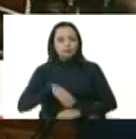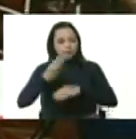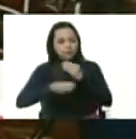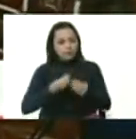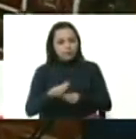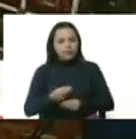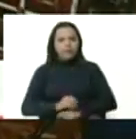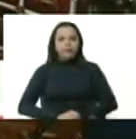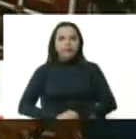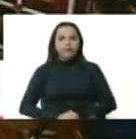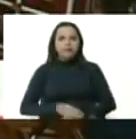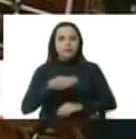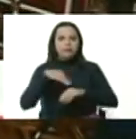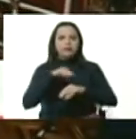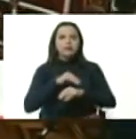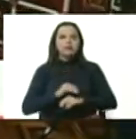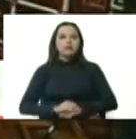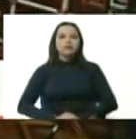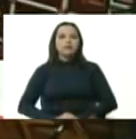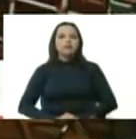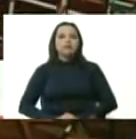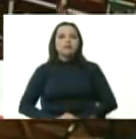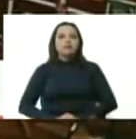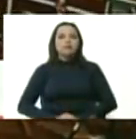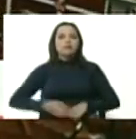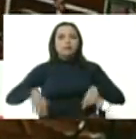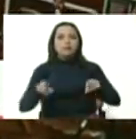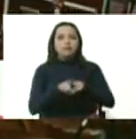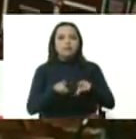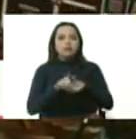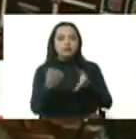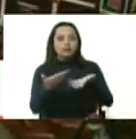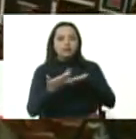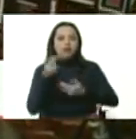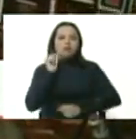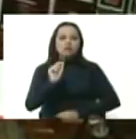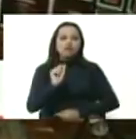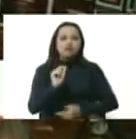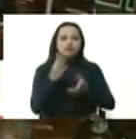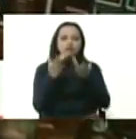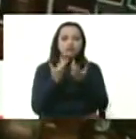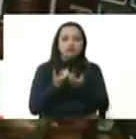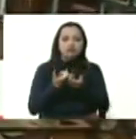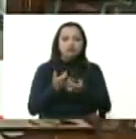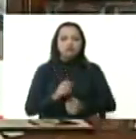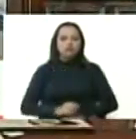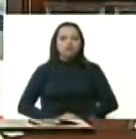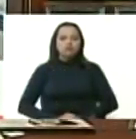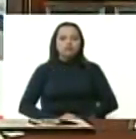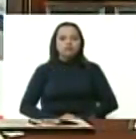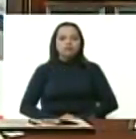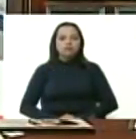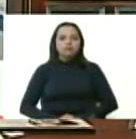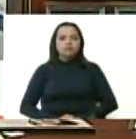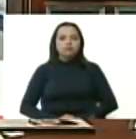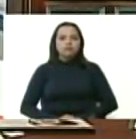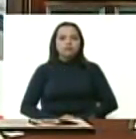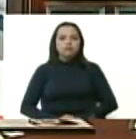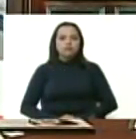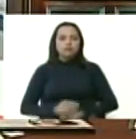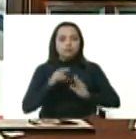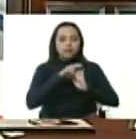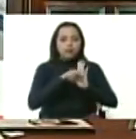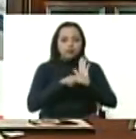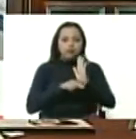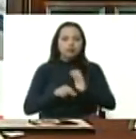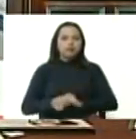ministro igualmente me han dado un punto de cuenta en la agenda del decisor